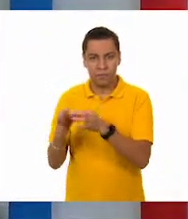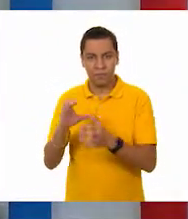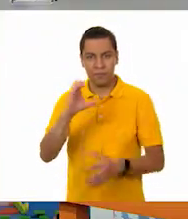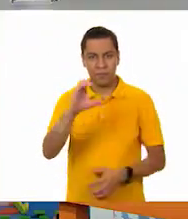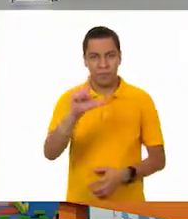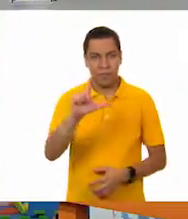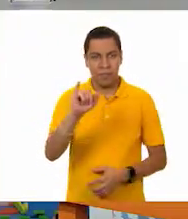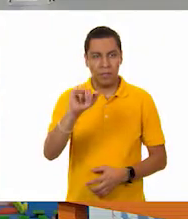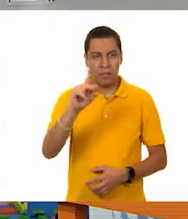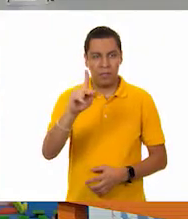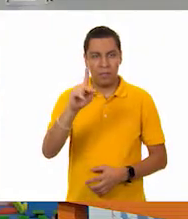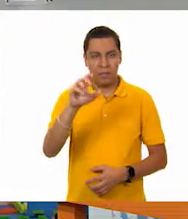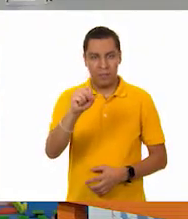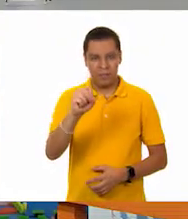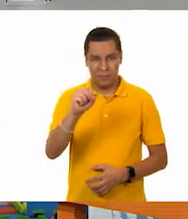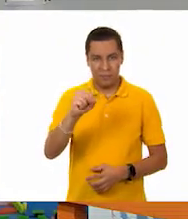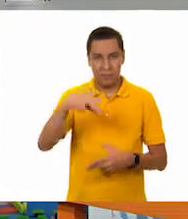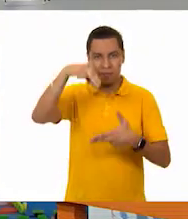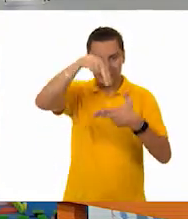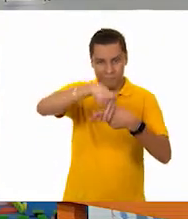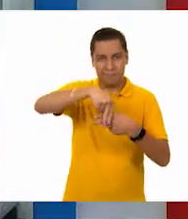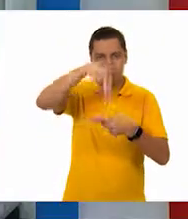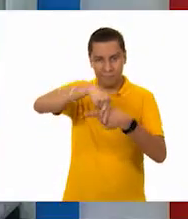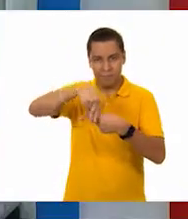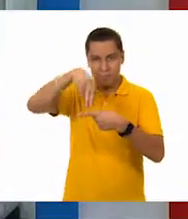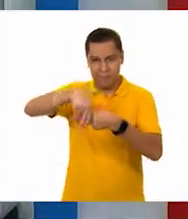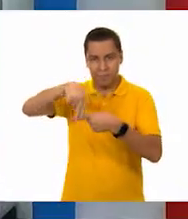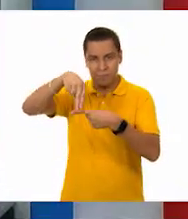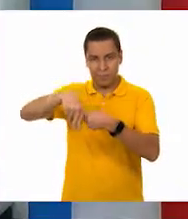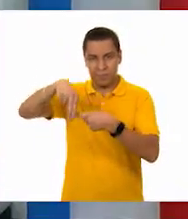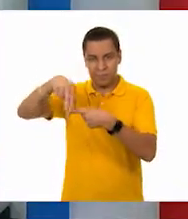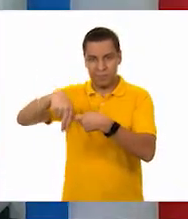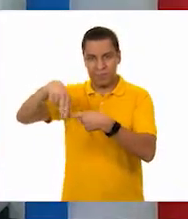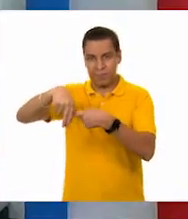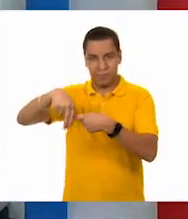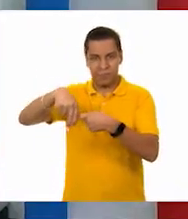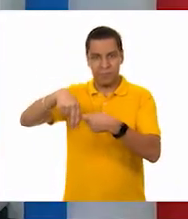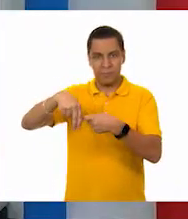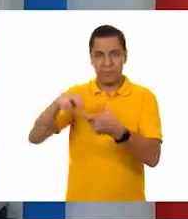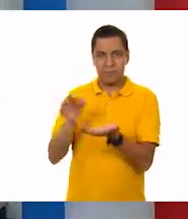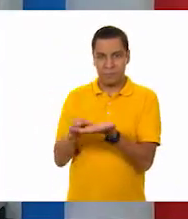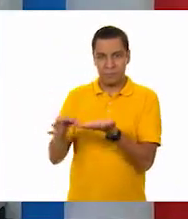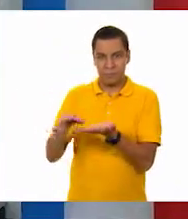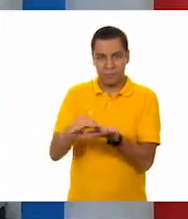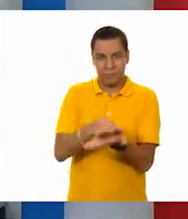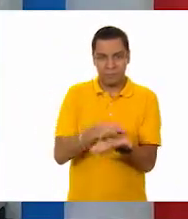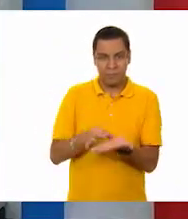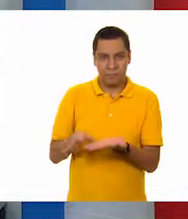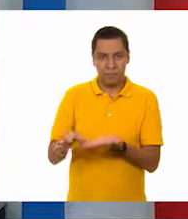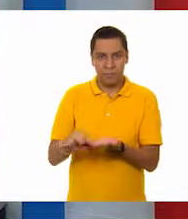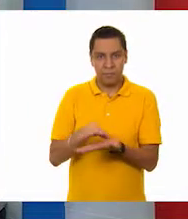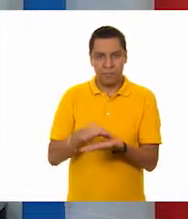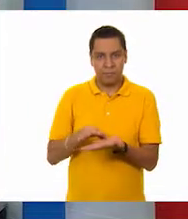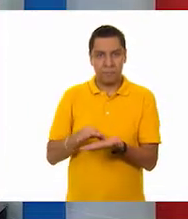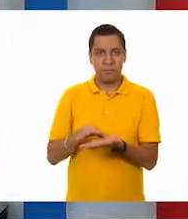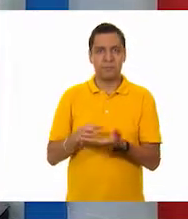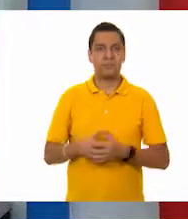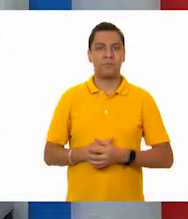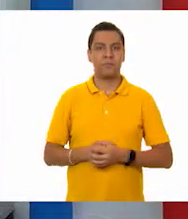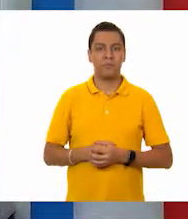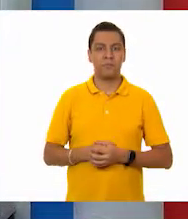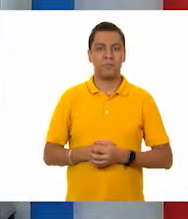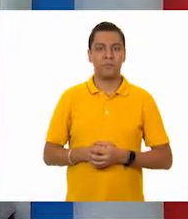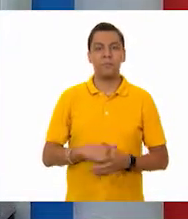los 20 clips. Y eso obviamente vamos a compararlo. Ustedes, niñas y niños, Oscar, Tino,